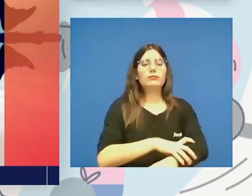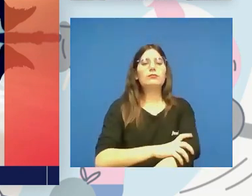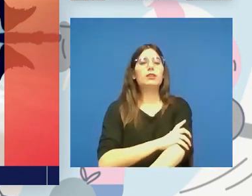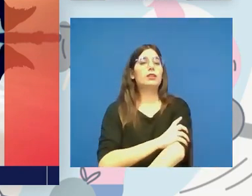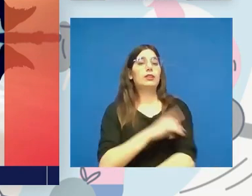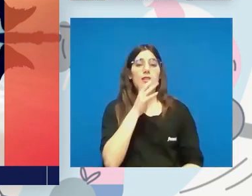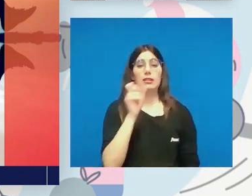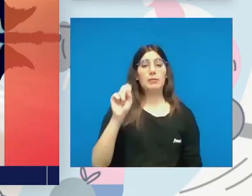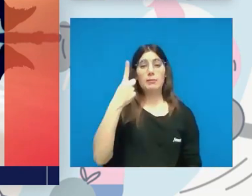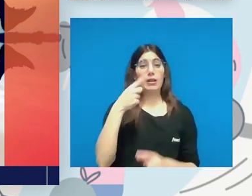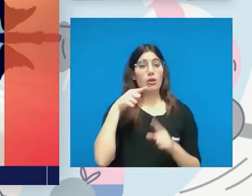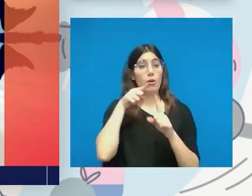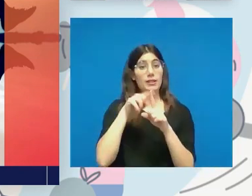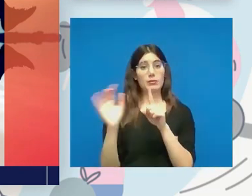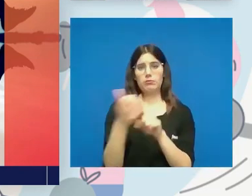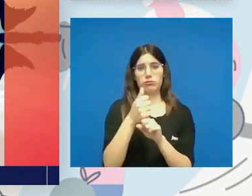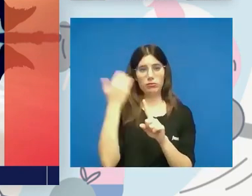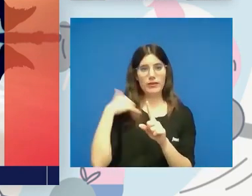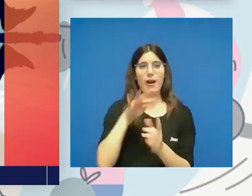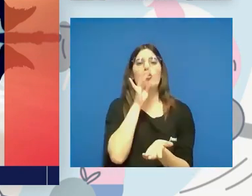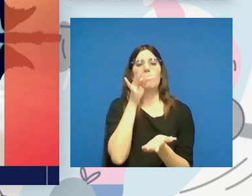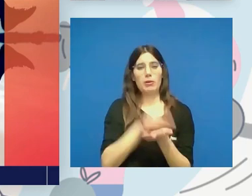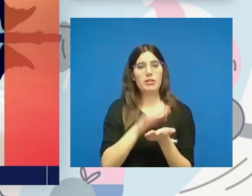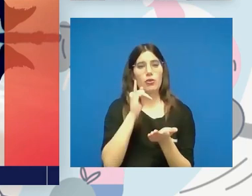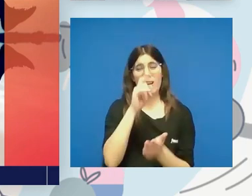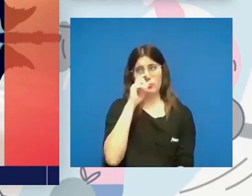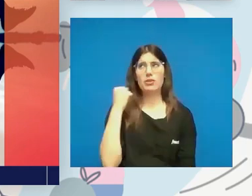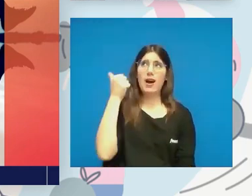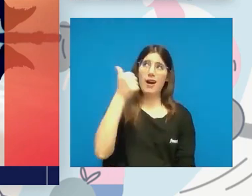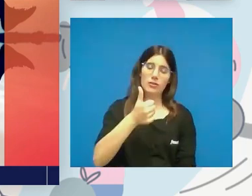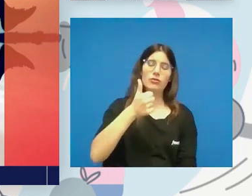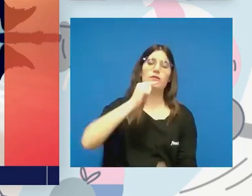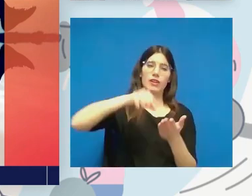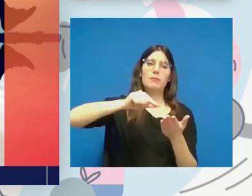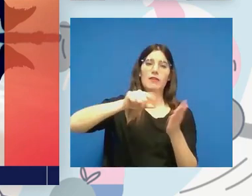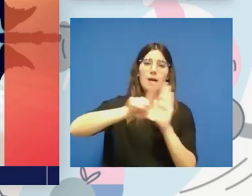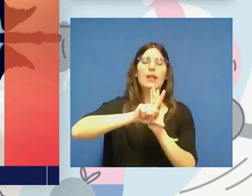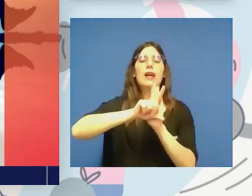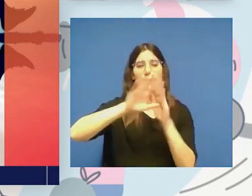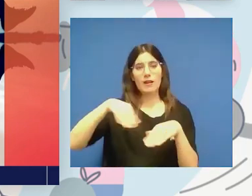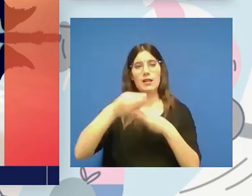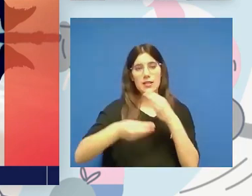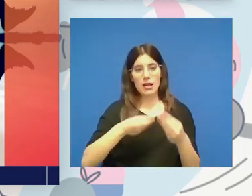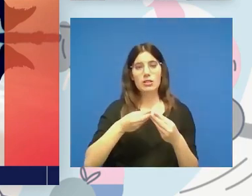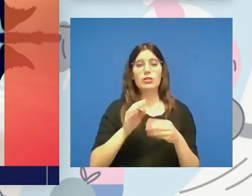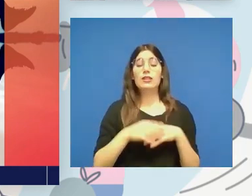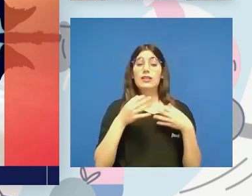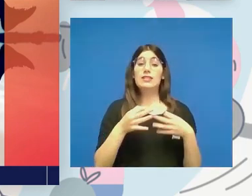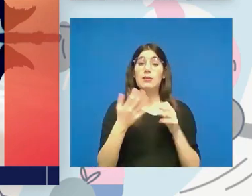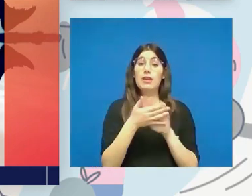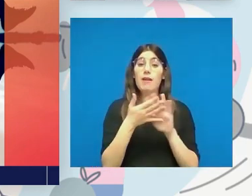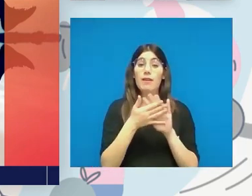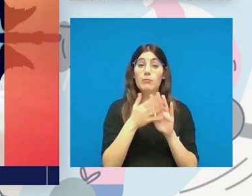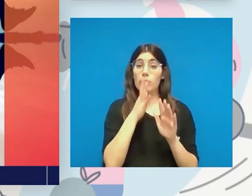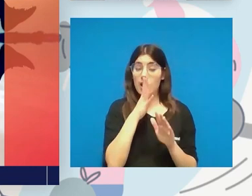objetivo se consiguió, un compromiso que después de muchos años es un compromiso que se ejecuta y como siempre hablamos nosotros ahora mismo